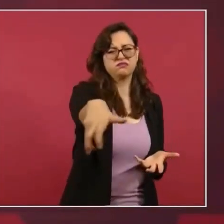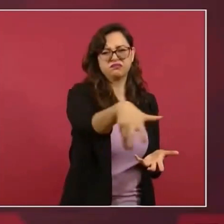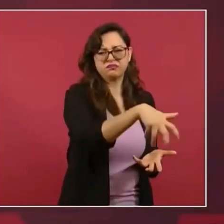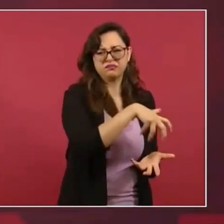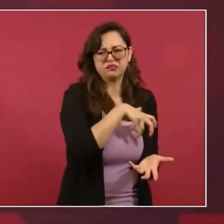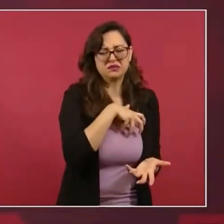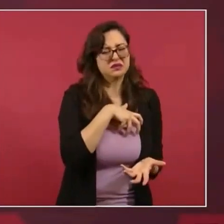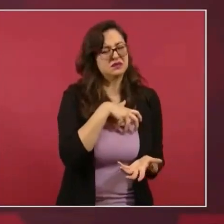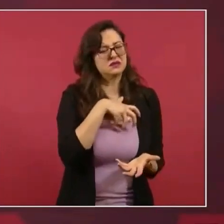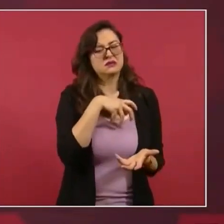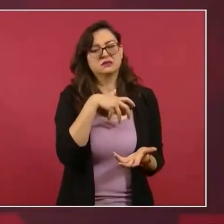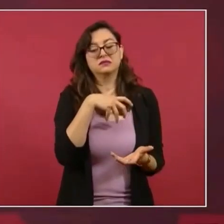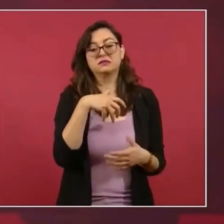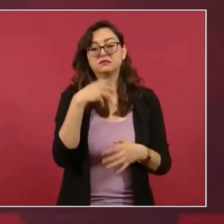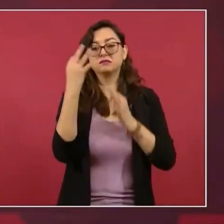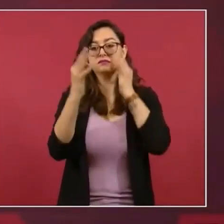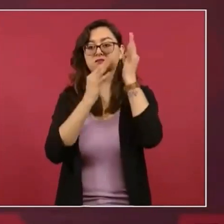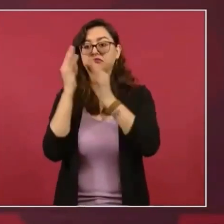insultante